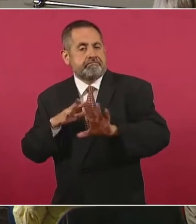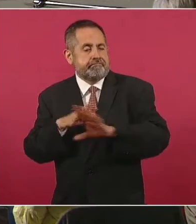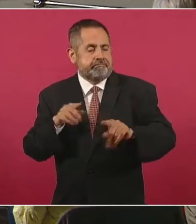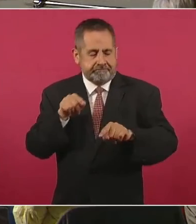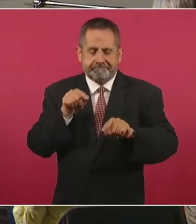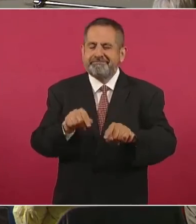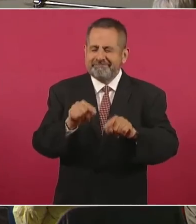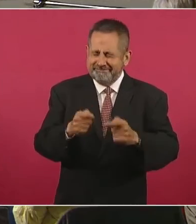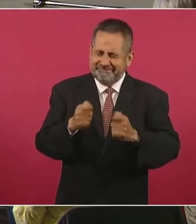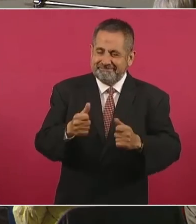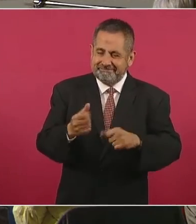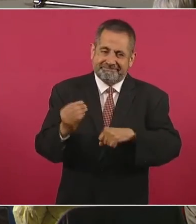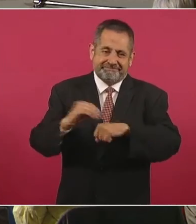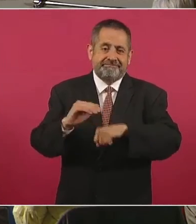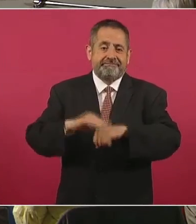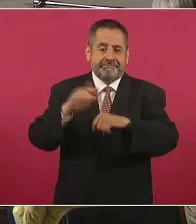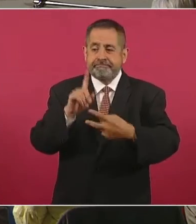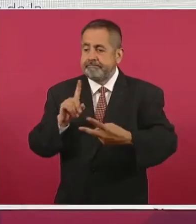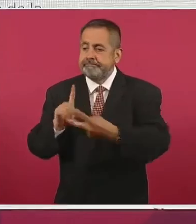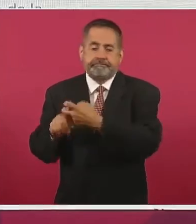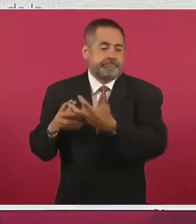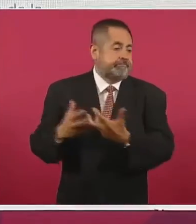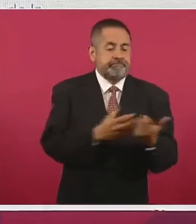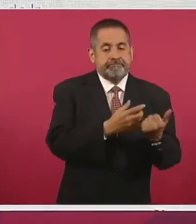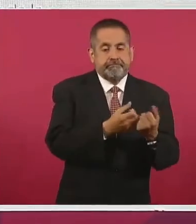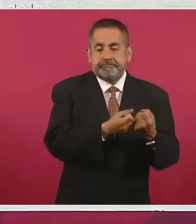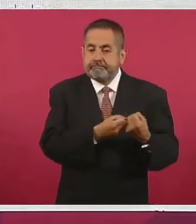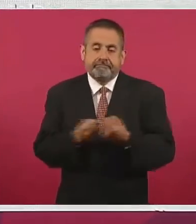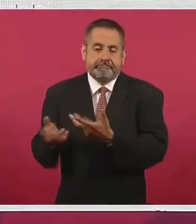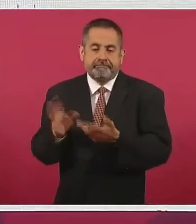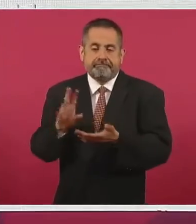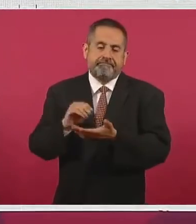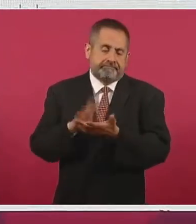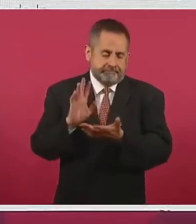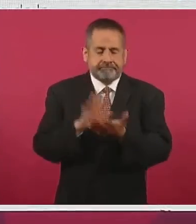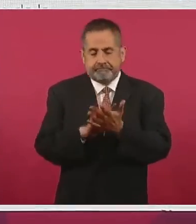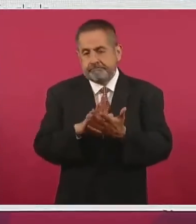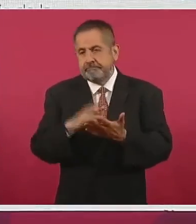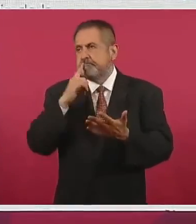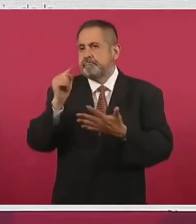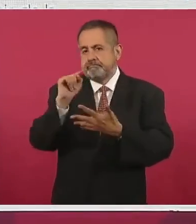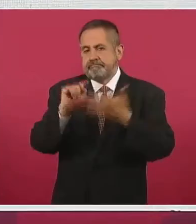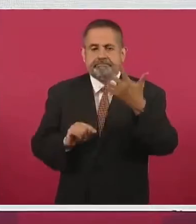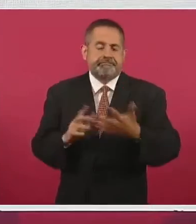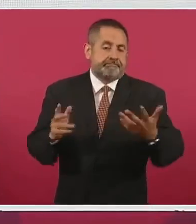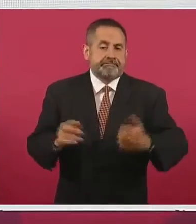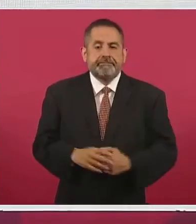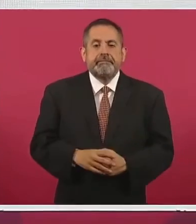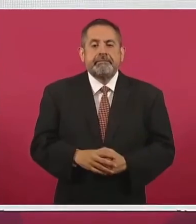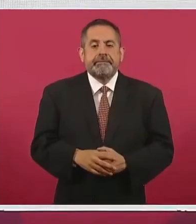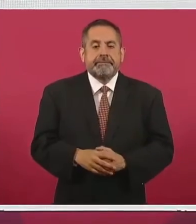que se tienen secuestros exprés, pero queda de todas maneras la denuncia. Adelante.